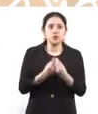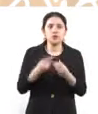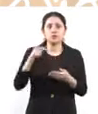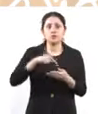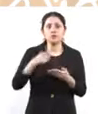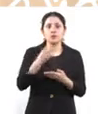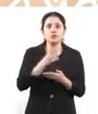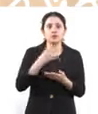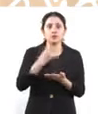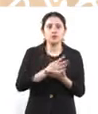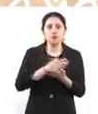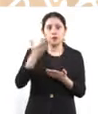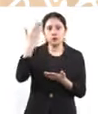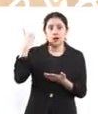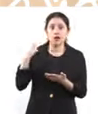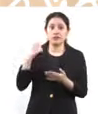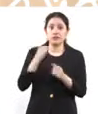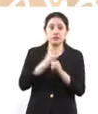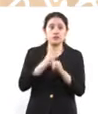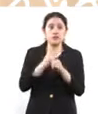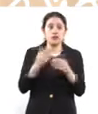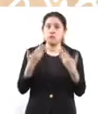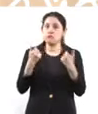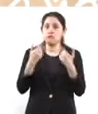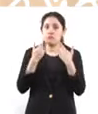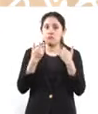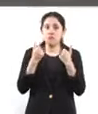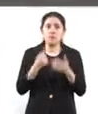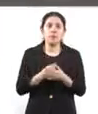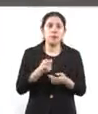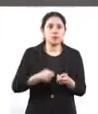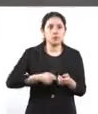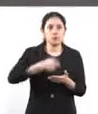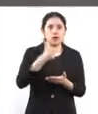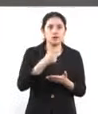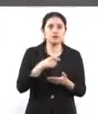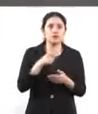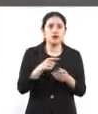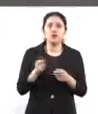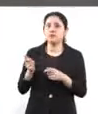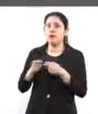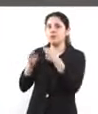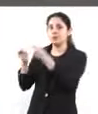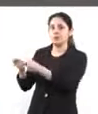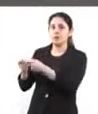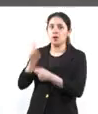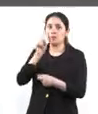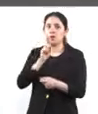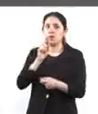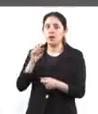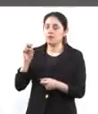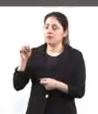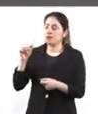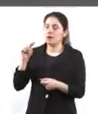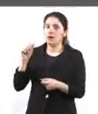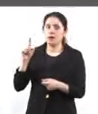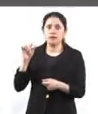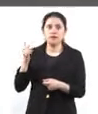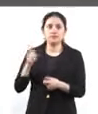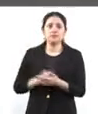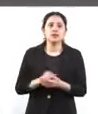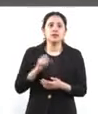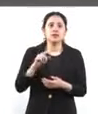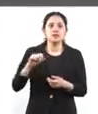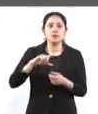que no había existido jamás. Entonces, bueno, le doy la palabra a Natalie para que pueda platicar más y después José